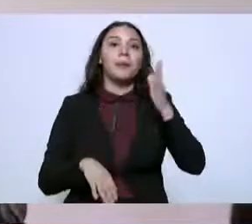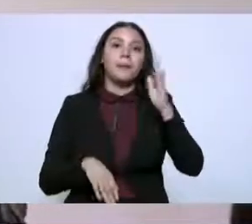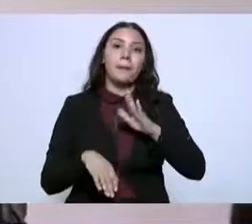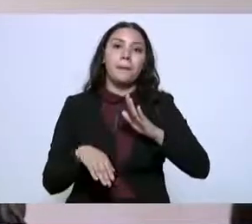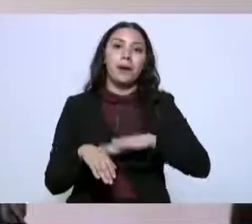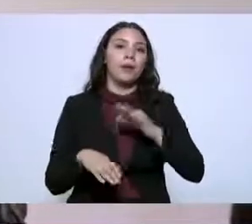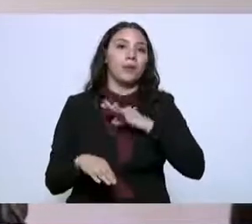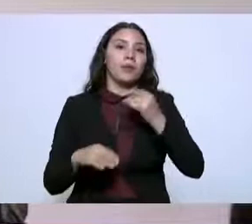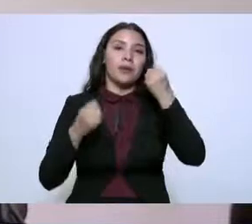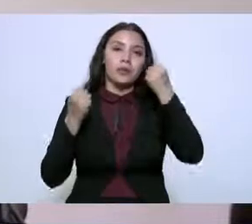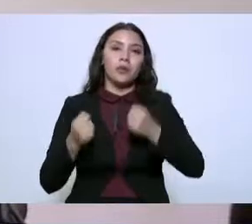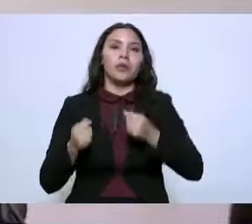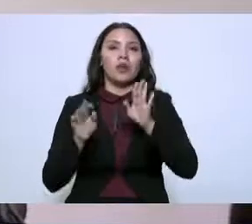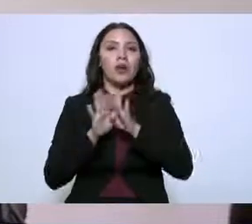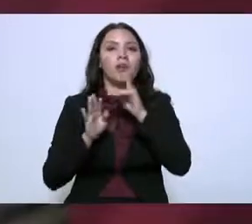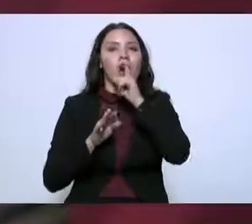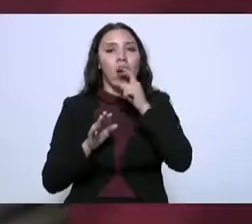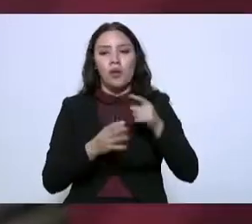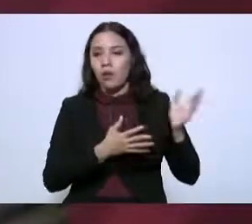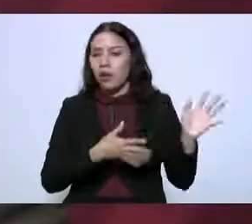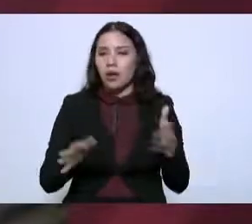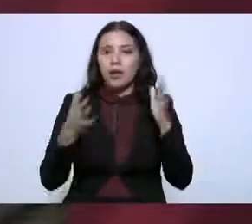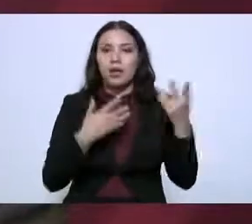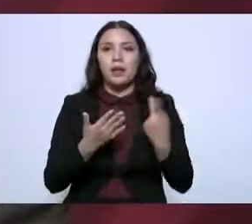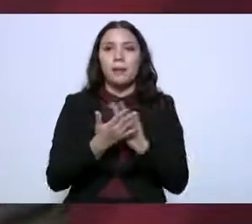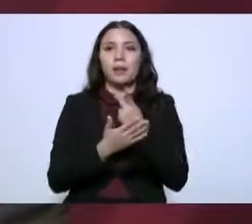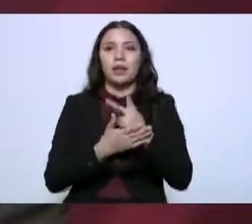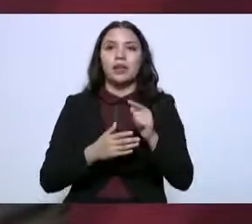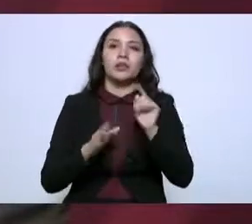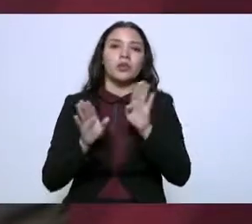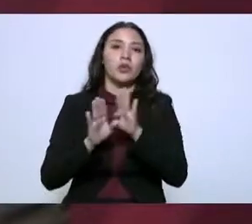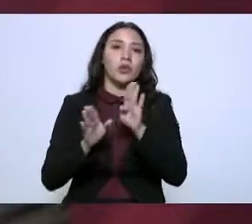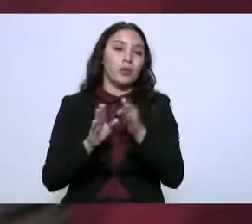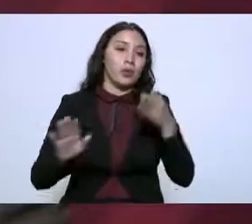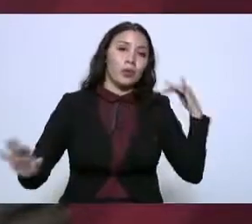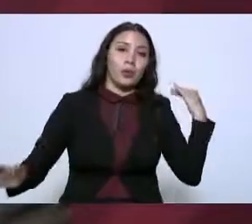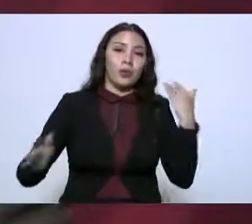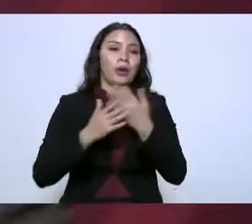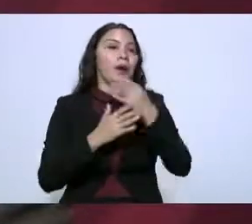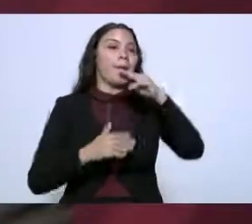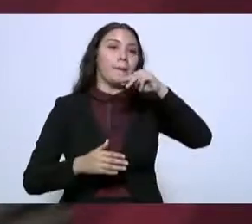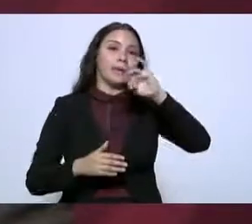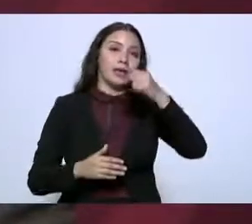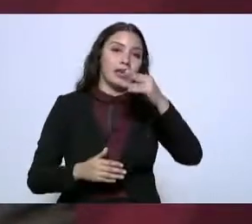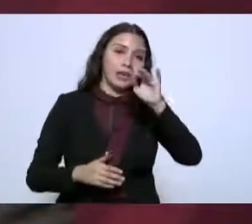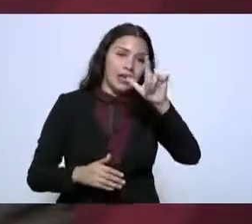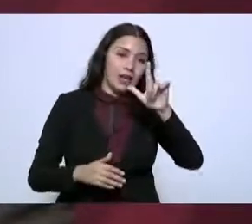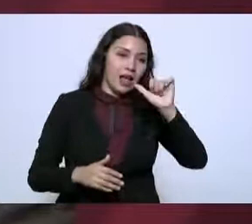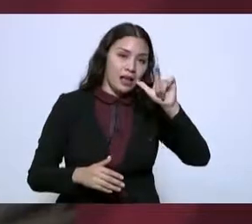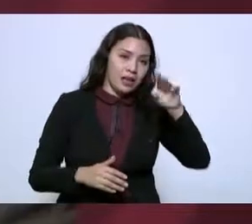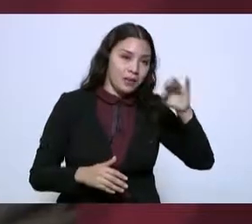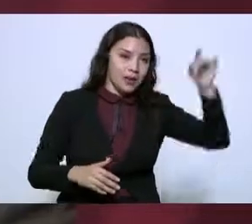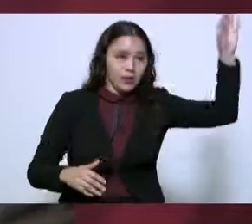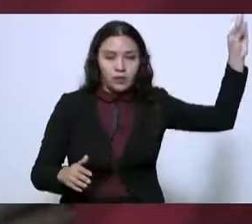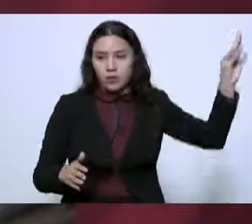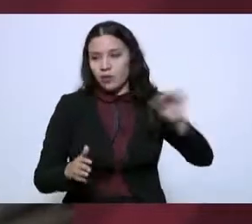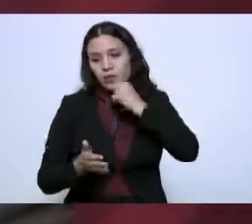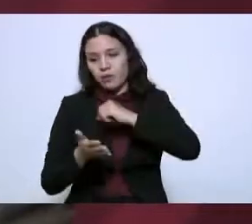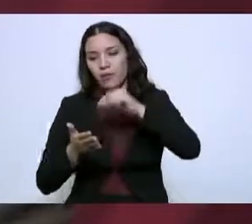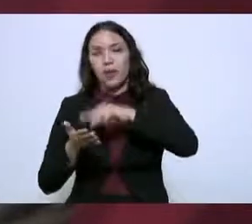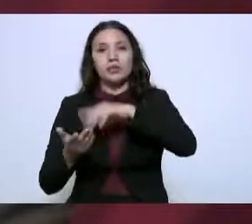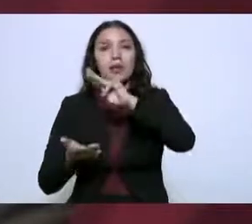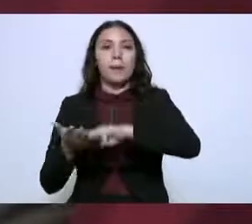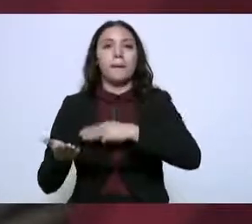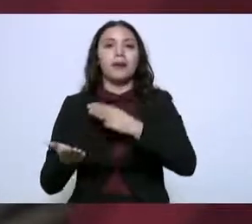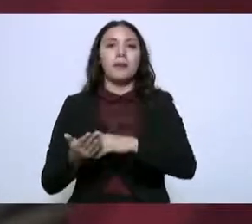otorgaría seguridad hídrica a las ciudades de la frontera, desde Miguel Alemán hasta Matamoros, para sostener su capacidad